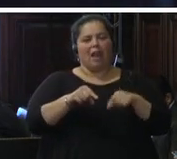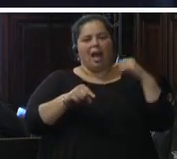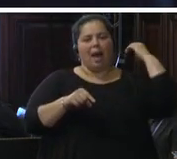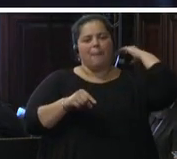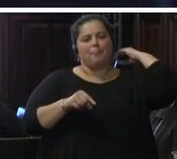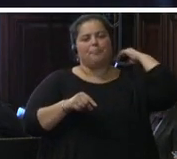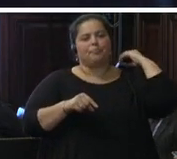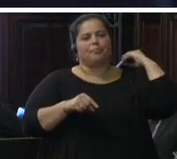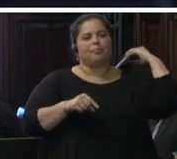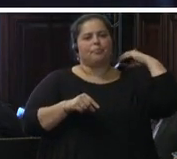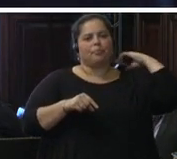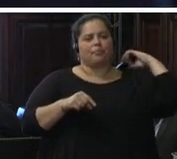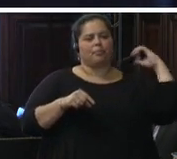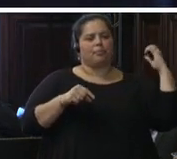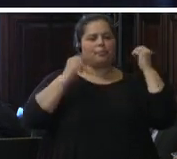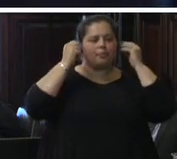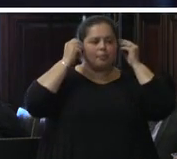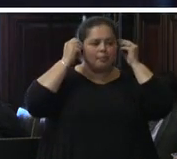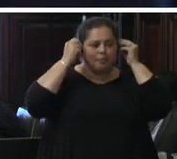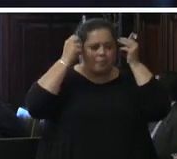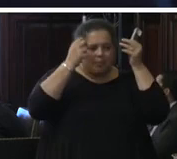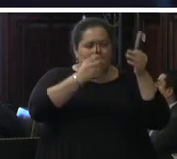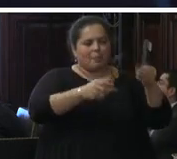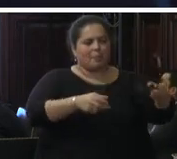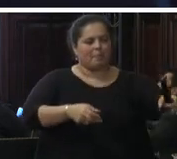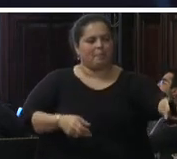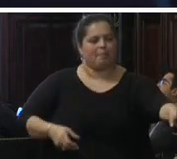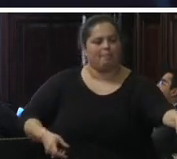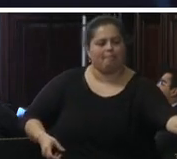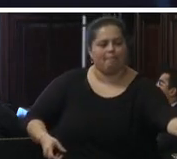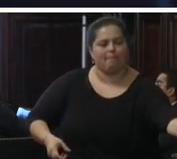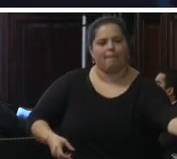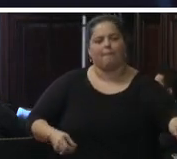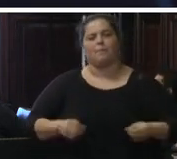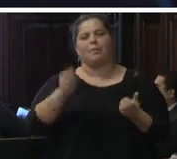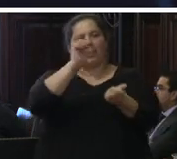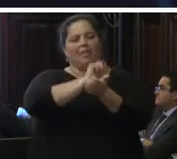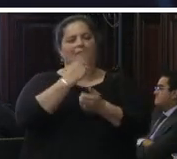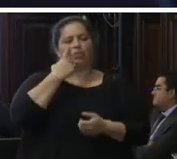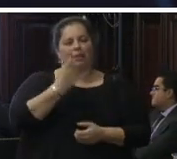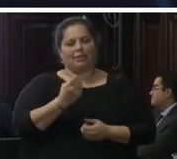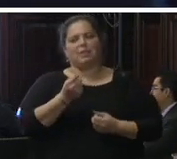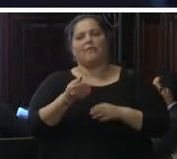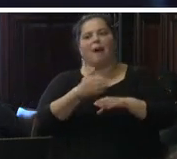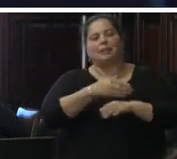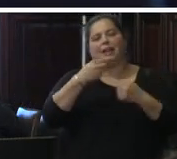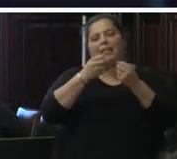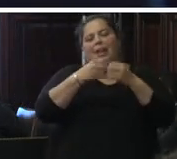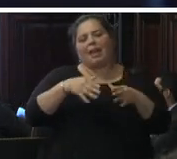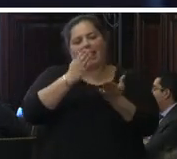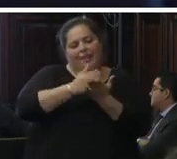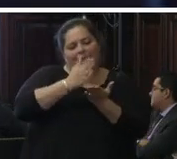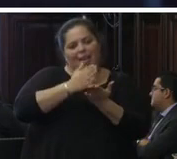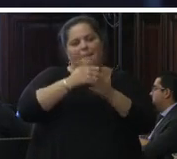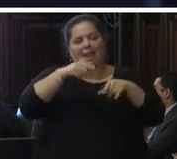preventiva a pesar de que rigen para esta institución principios muy